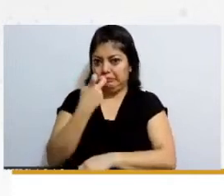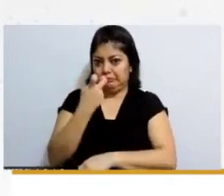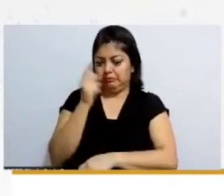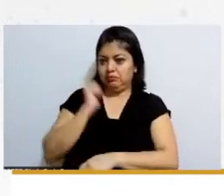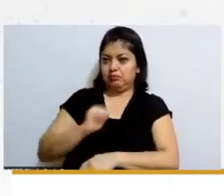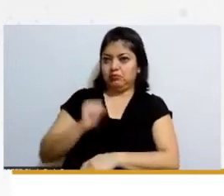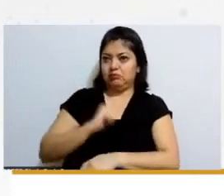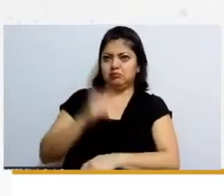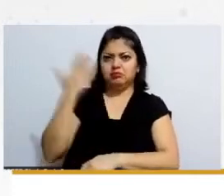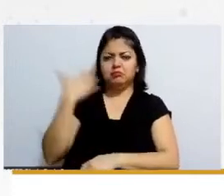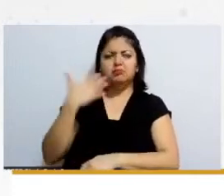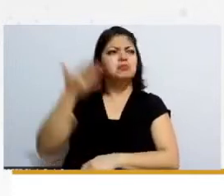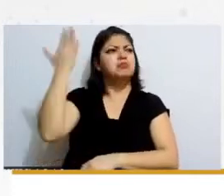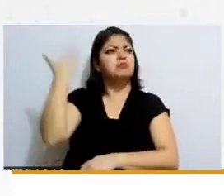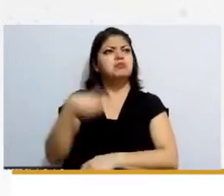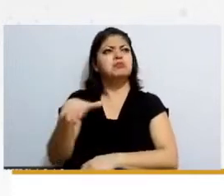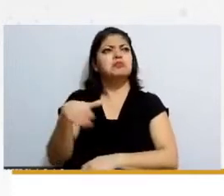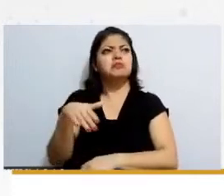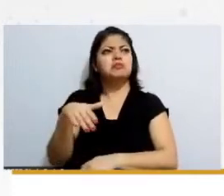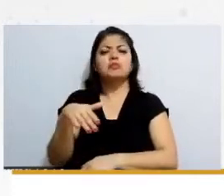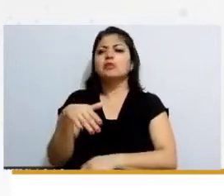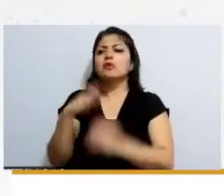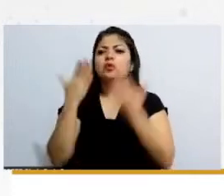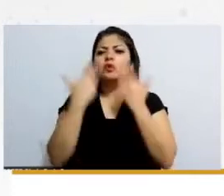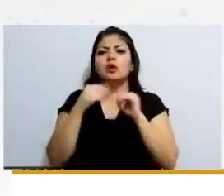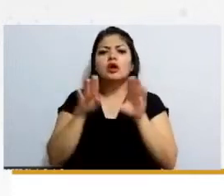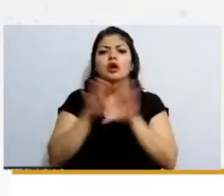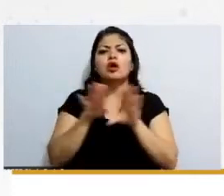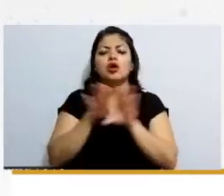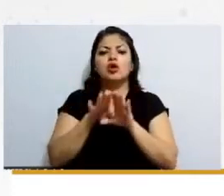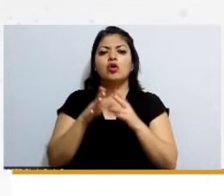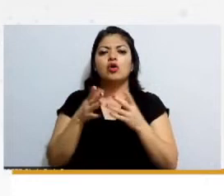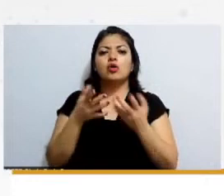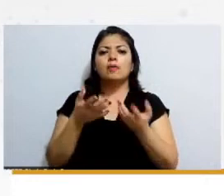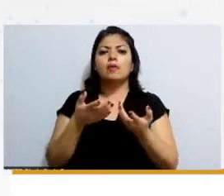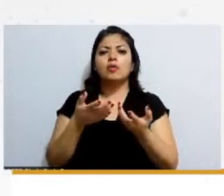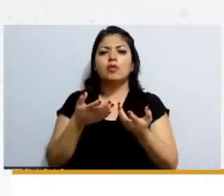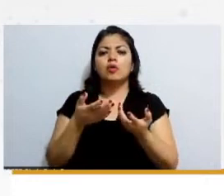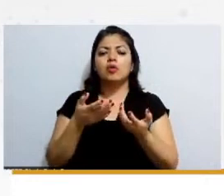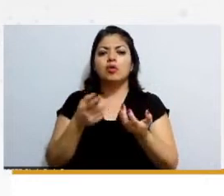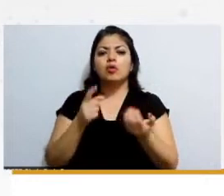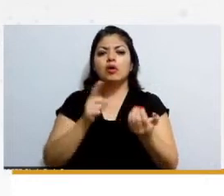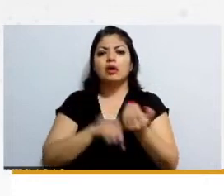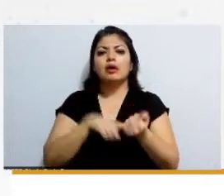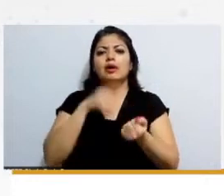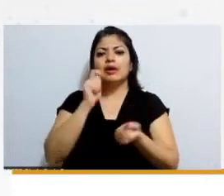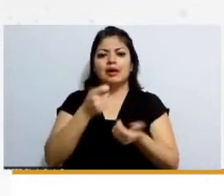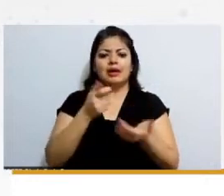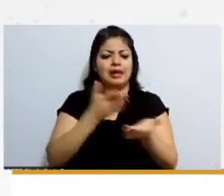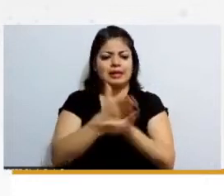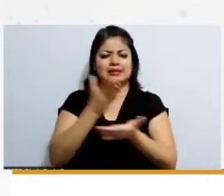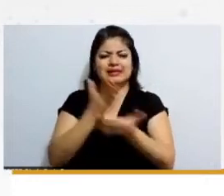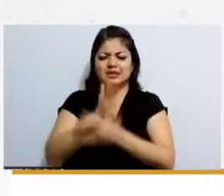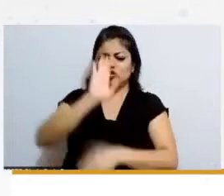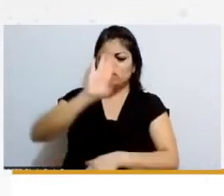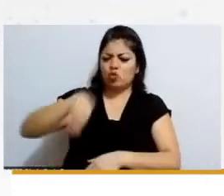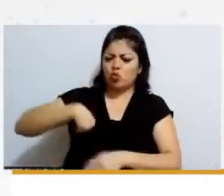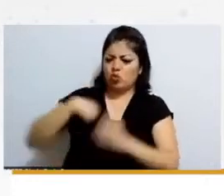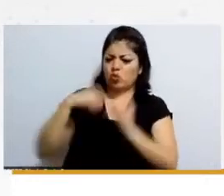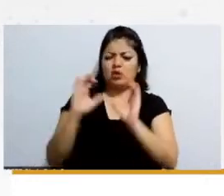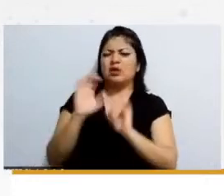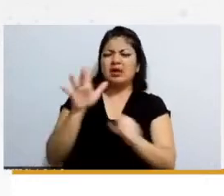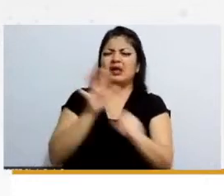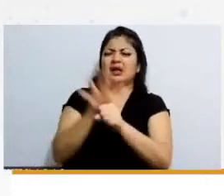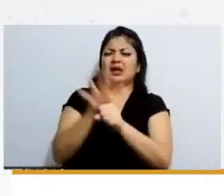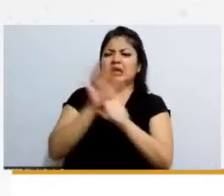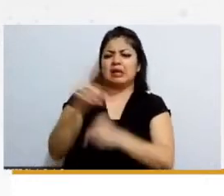necesidad que un hombre ingresara o tuviera el acceso a las guarderías ¿por qué? porque ya tenía quien cuidaba a los niños